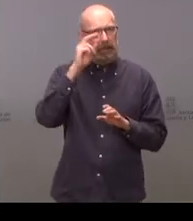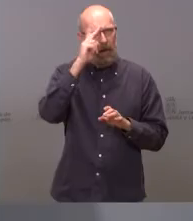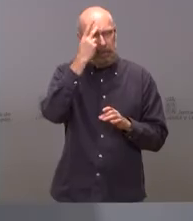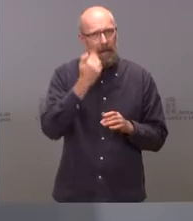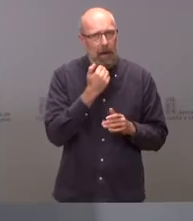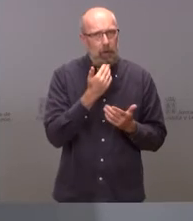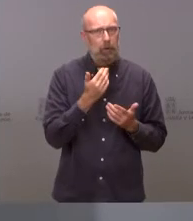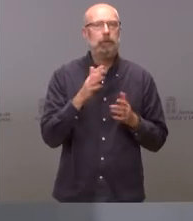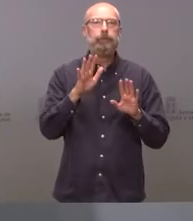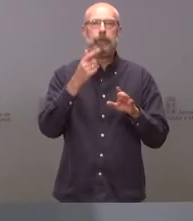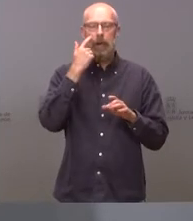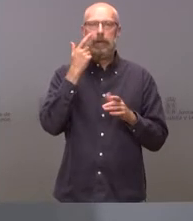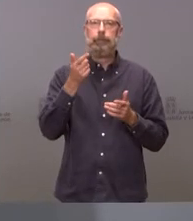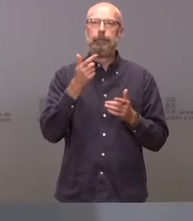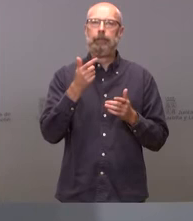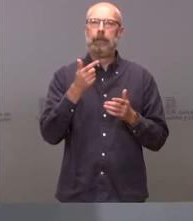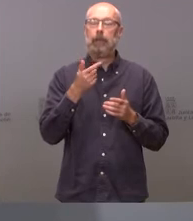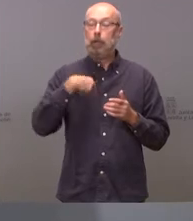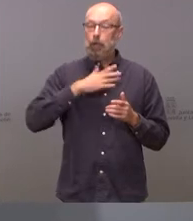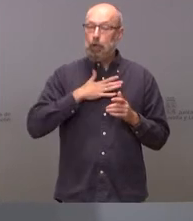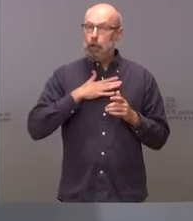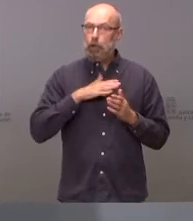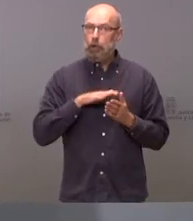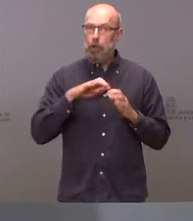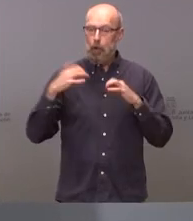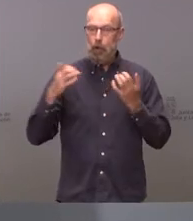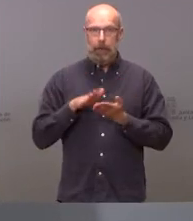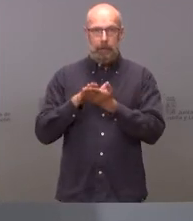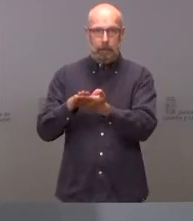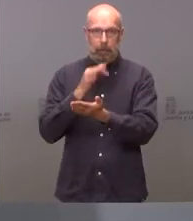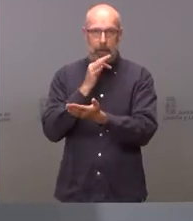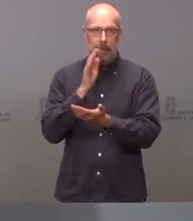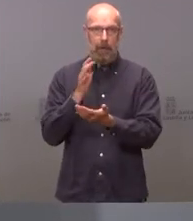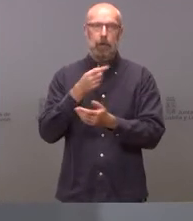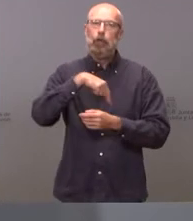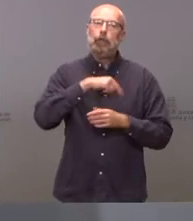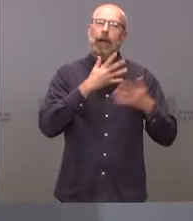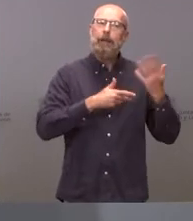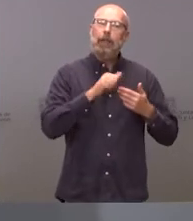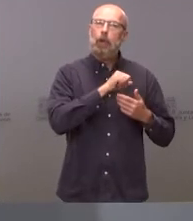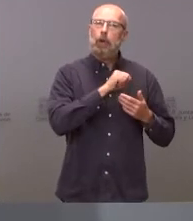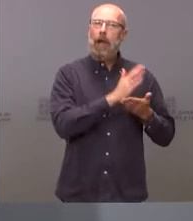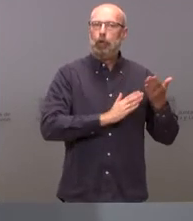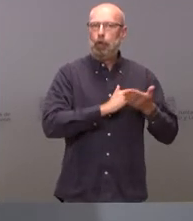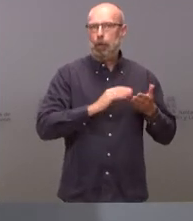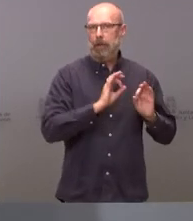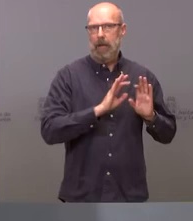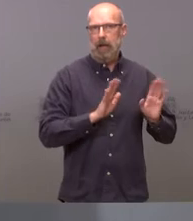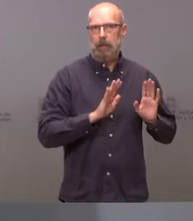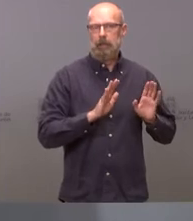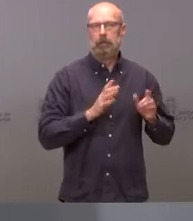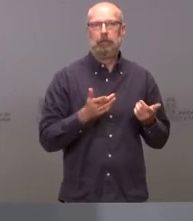no está representada en las Cortes de la Nación nosotros somos una administración autonómica quien tiene que conseguir una mayoría